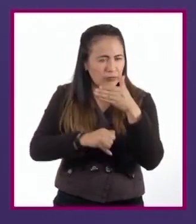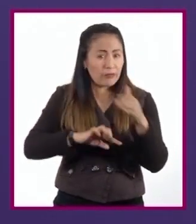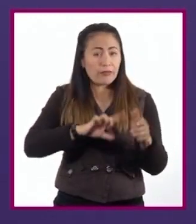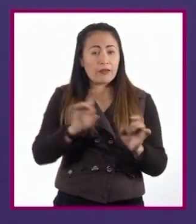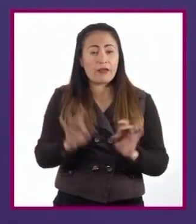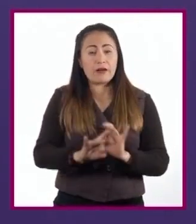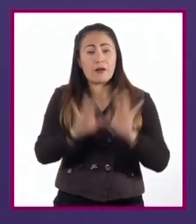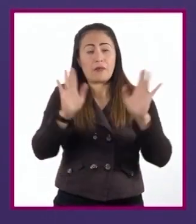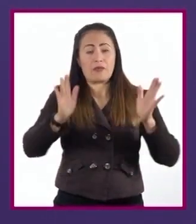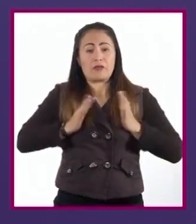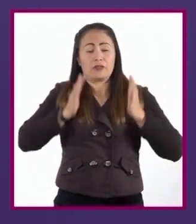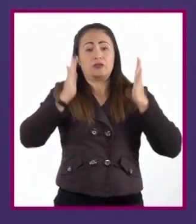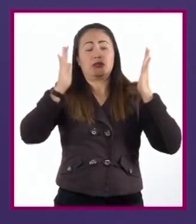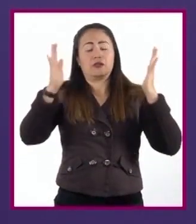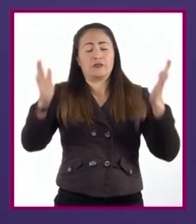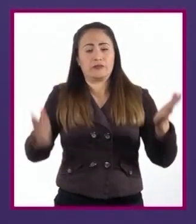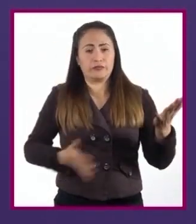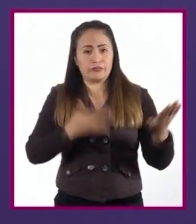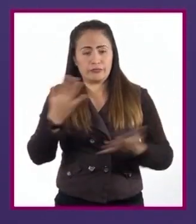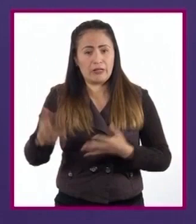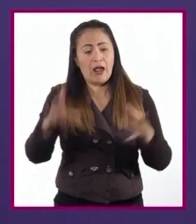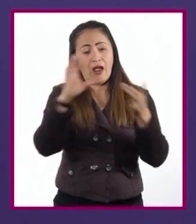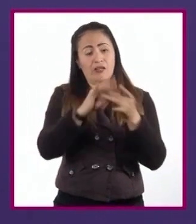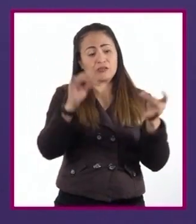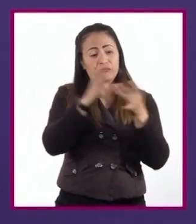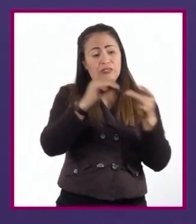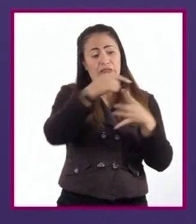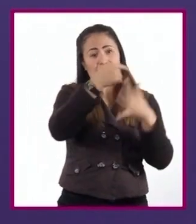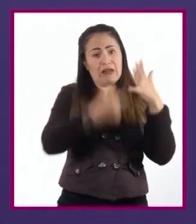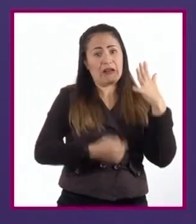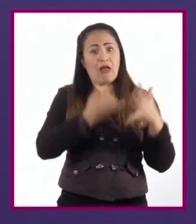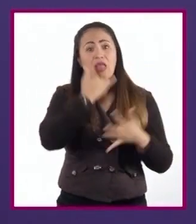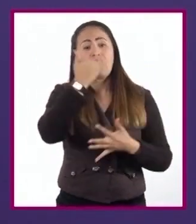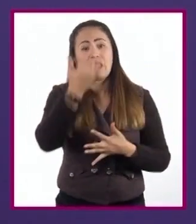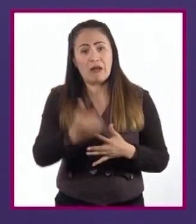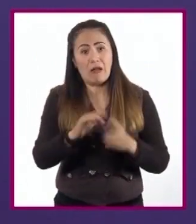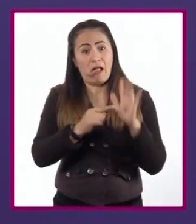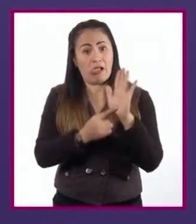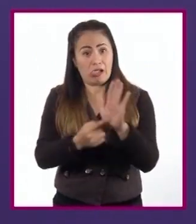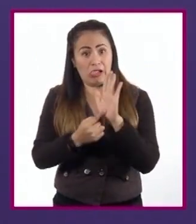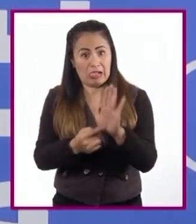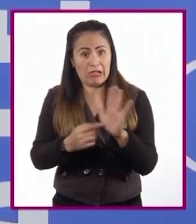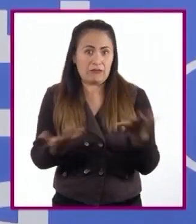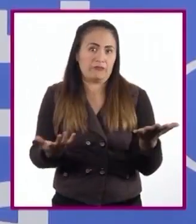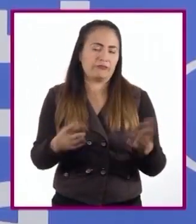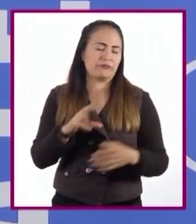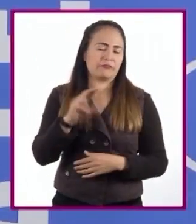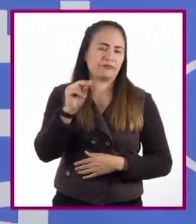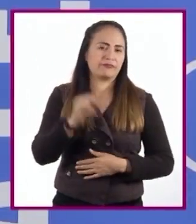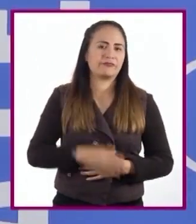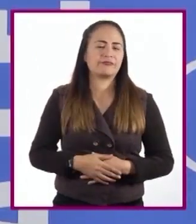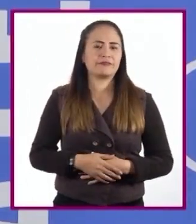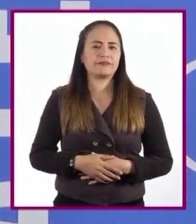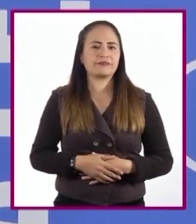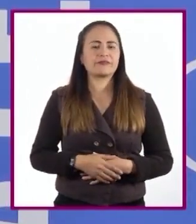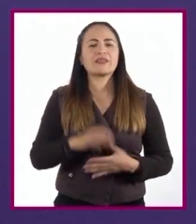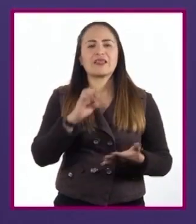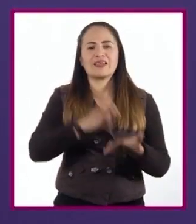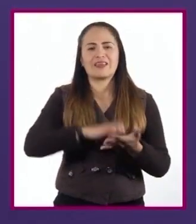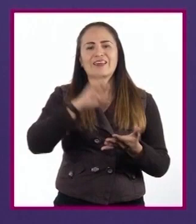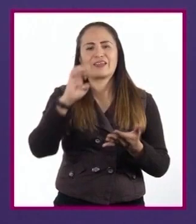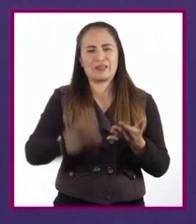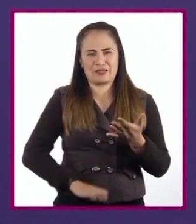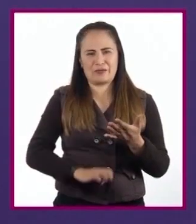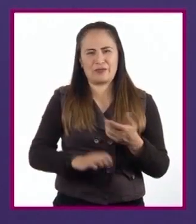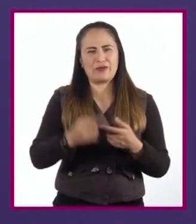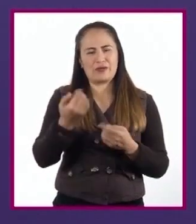sorprendamos a nosotros mismos argumentando con elementos erróneos por accidente. Analicemos el siguiente argumento y